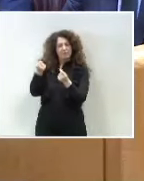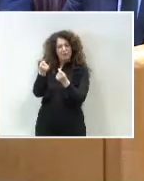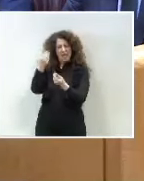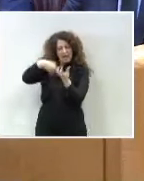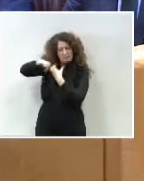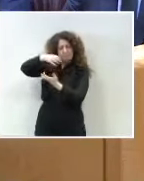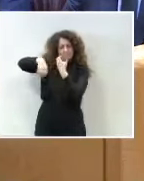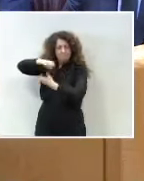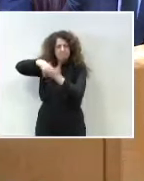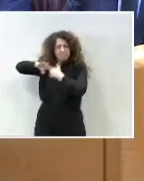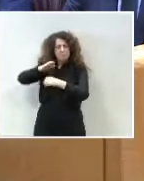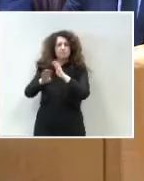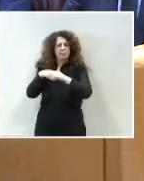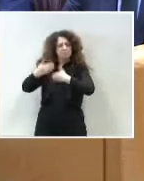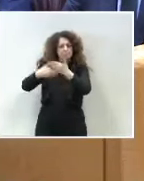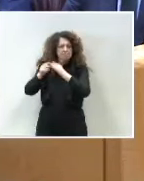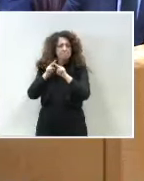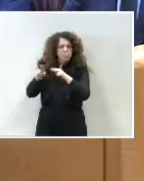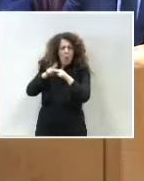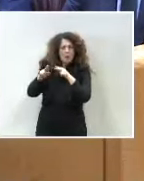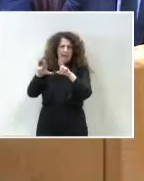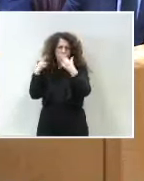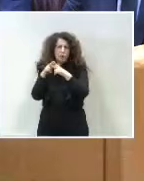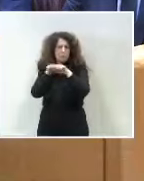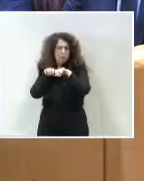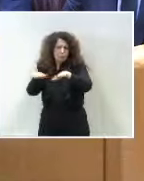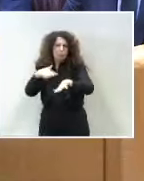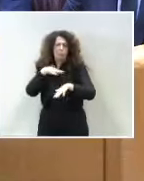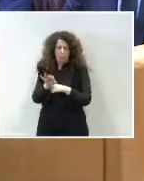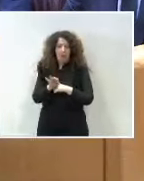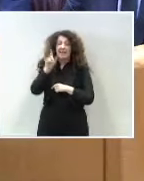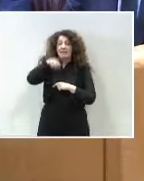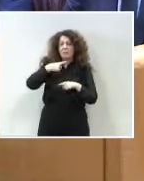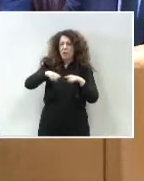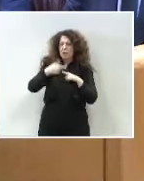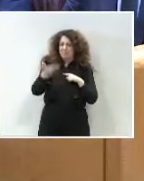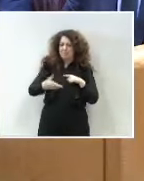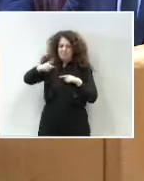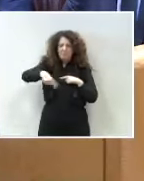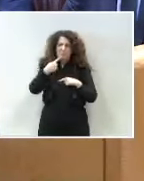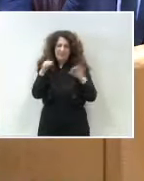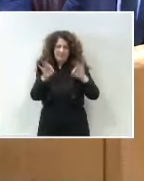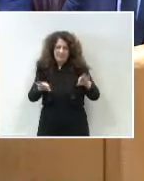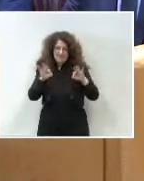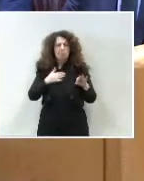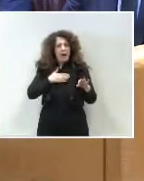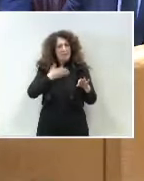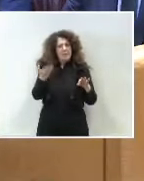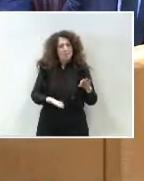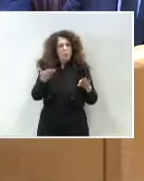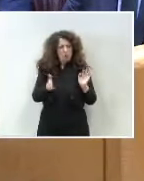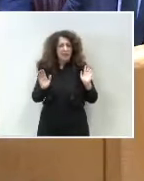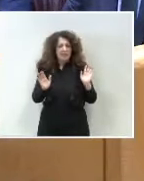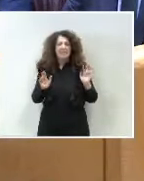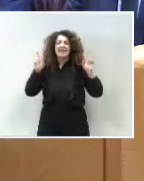Cataluña para poder continuar desplegando políticas sociales. También algo relevante, señoría, que usted no ha mencionado, pero que me parece muy importante y es